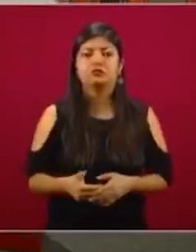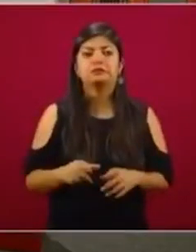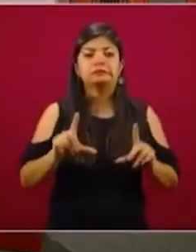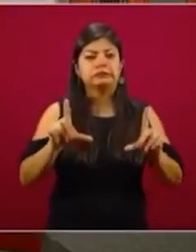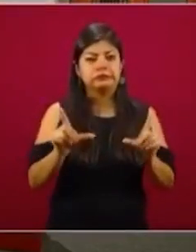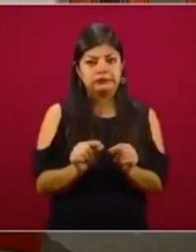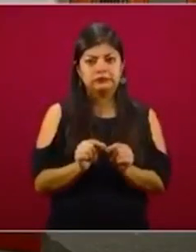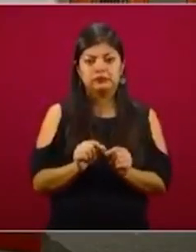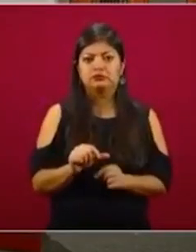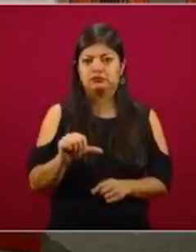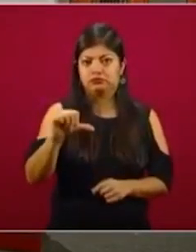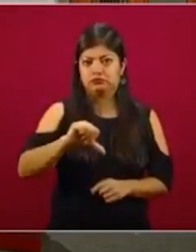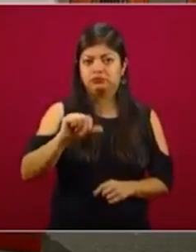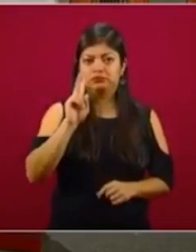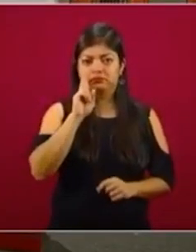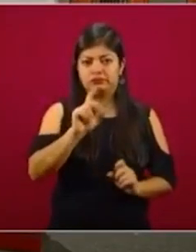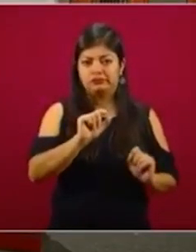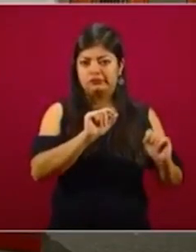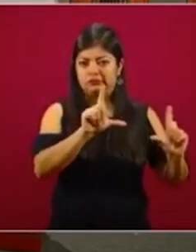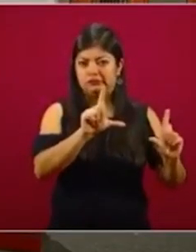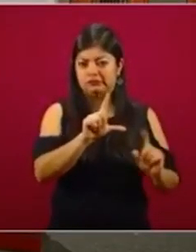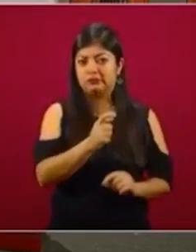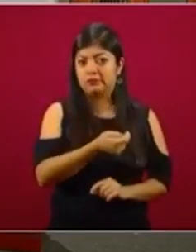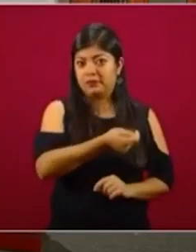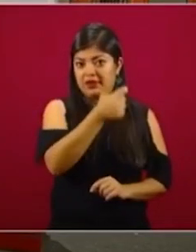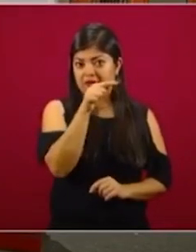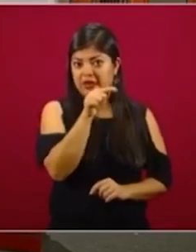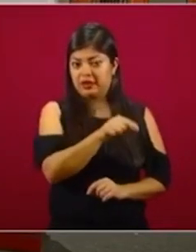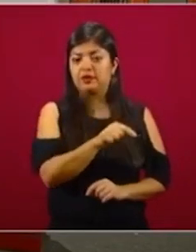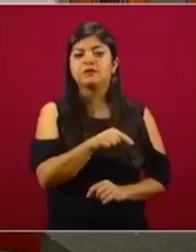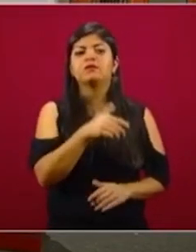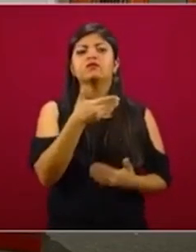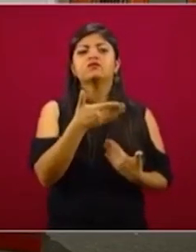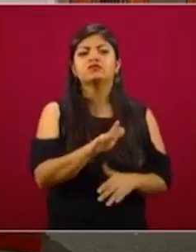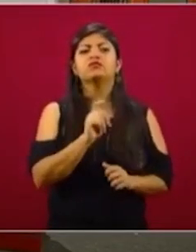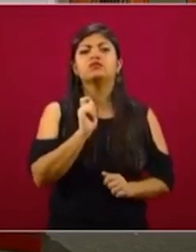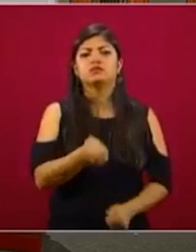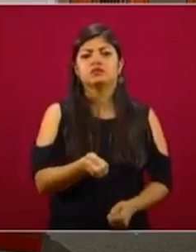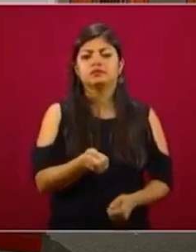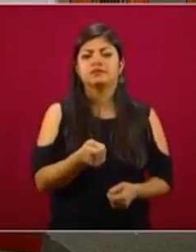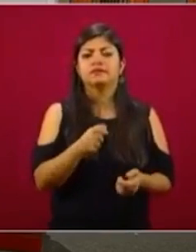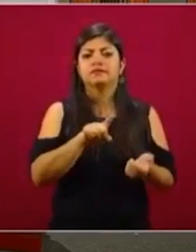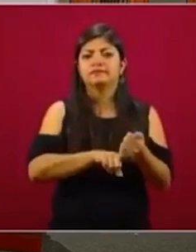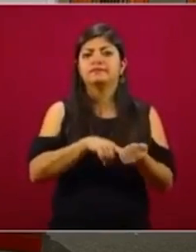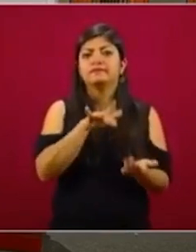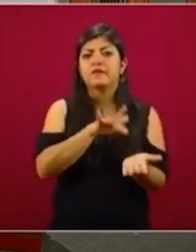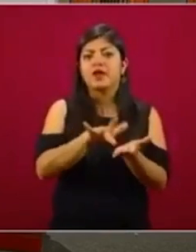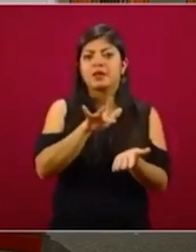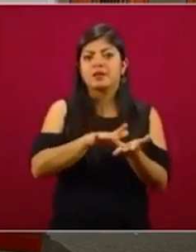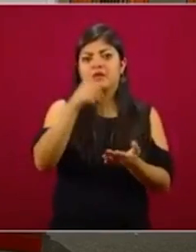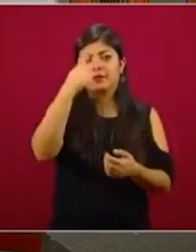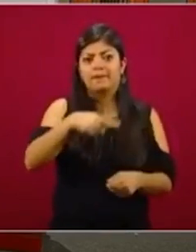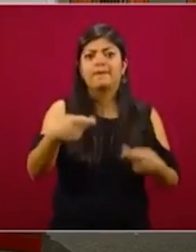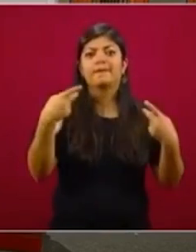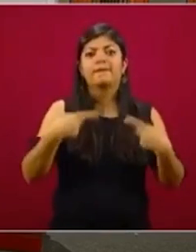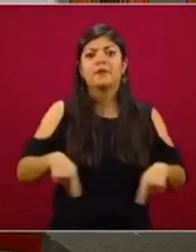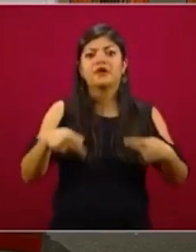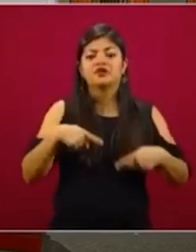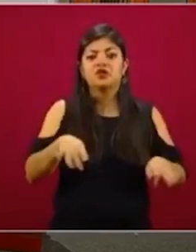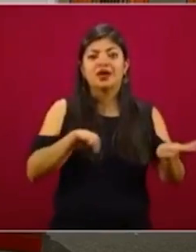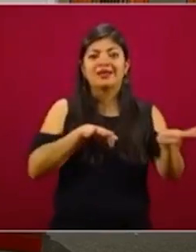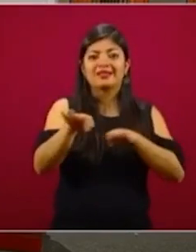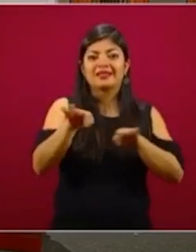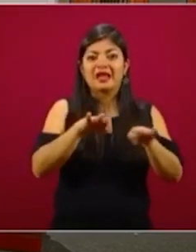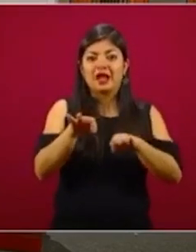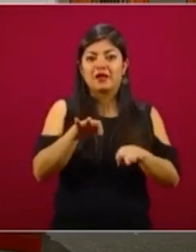En esta primera lámina vamos a ver el avance que tenemos en las solicitudes del apoyo solidario para personas trabajadoras del hogar